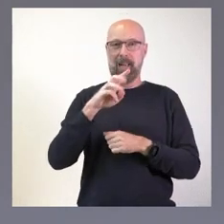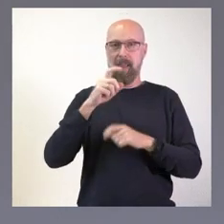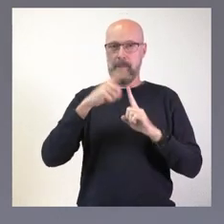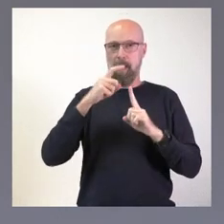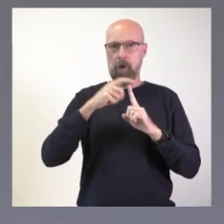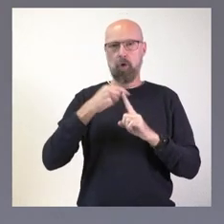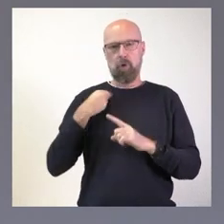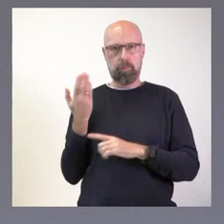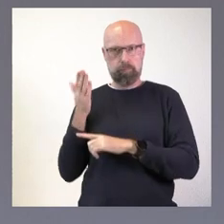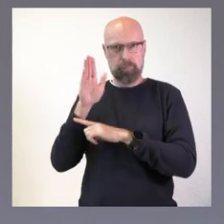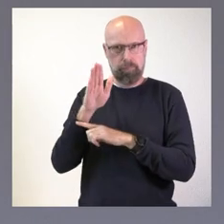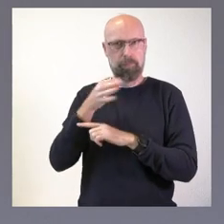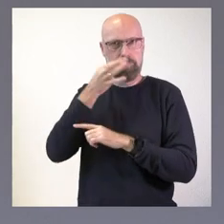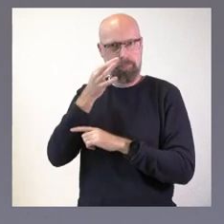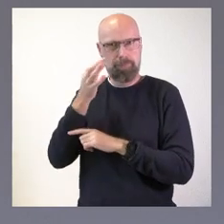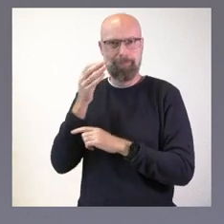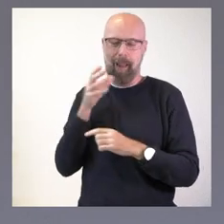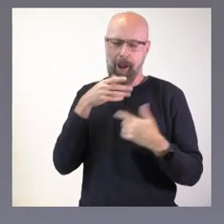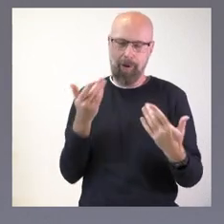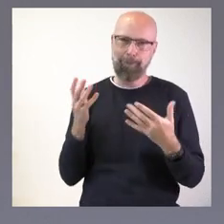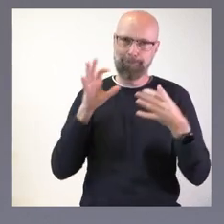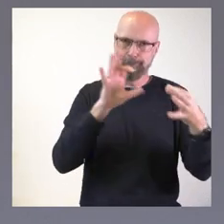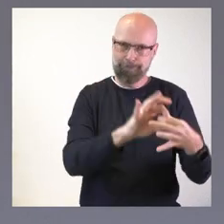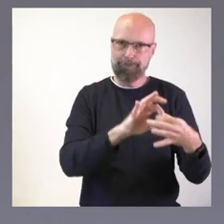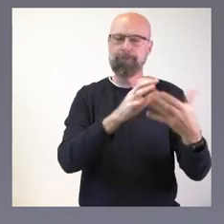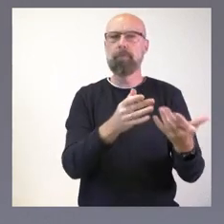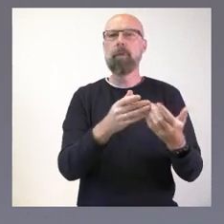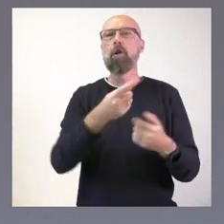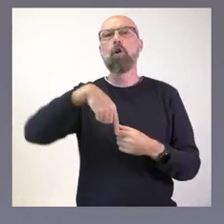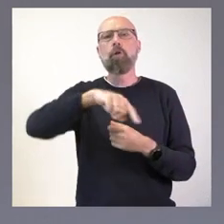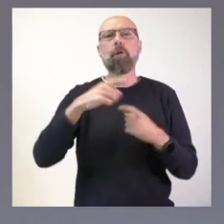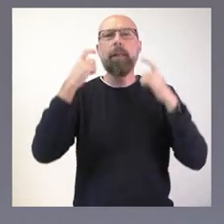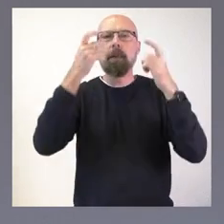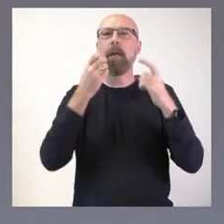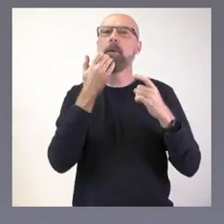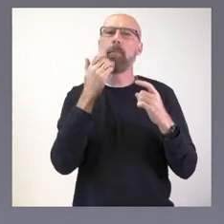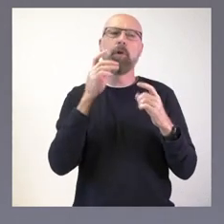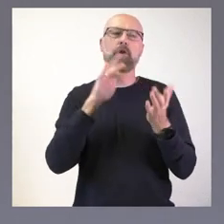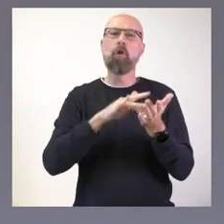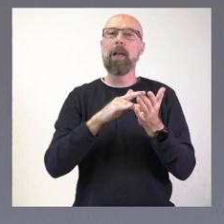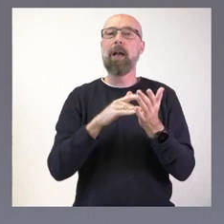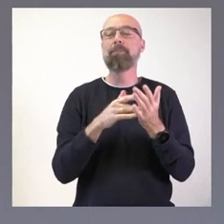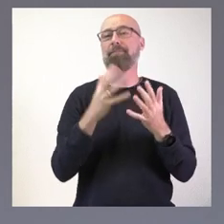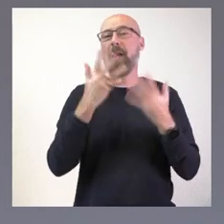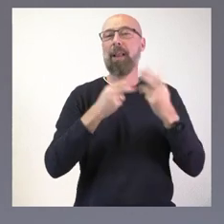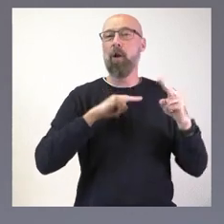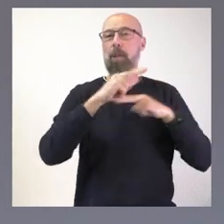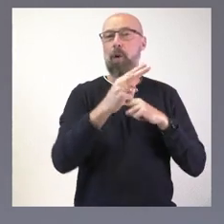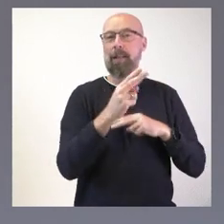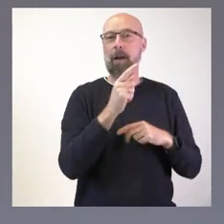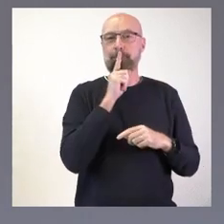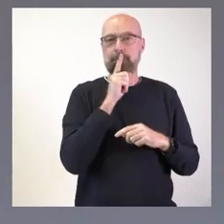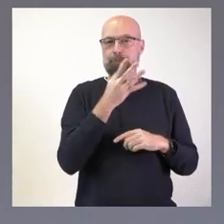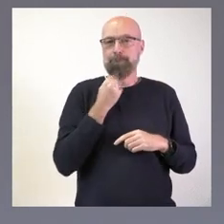avanzar en promover y facilitar el silencio administrativo positivo siempre que sea necesario, así como las declaraciones